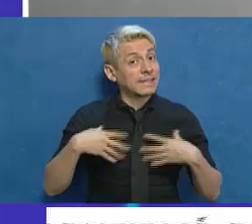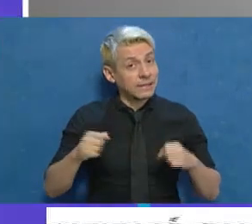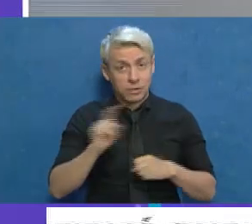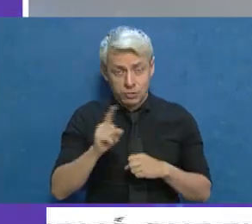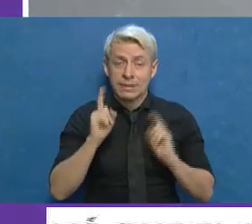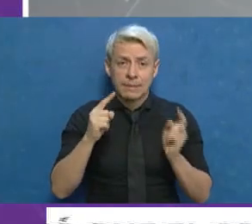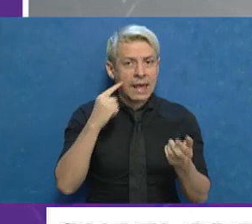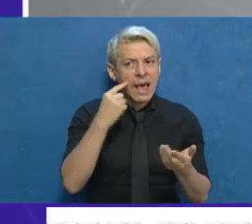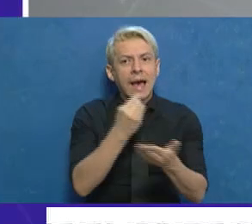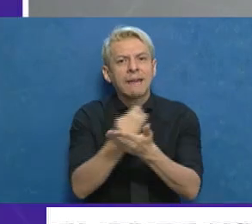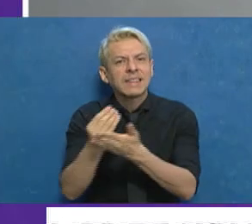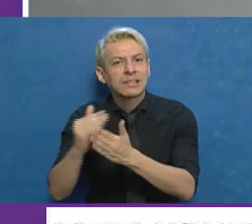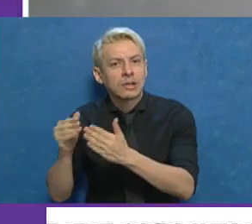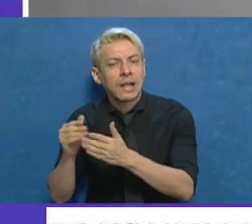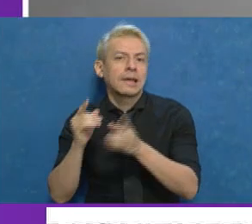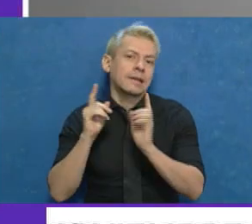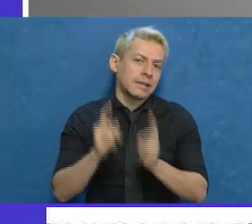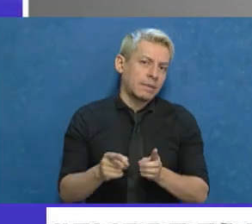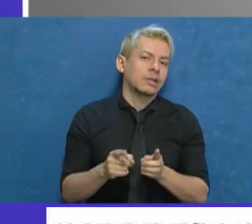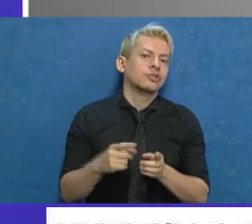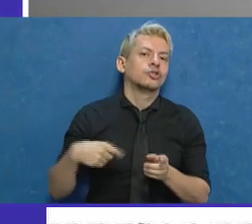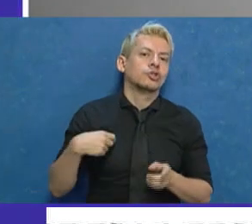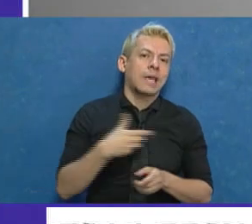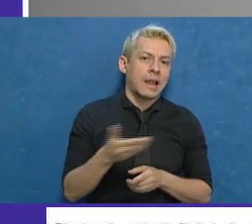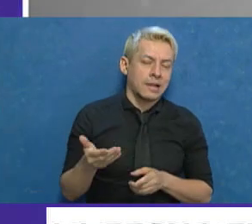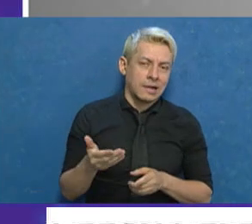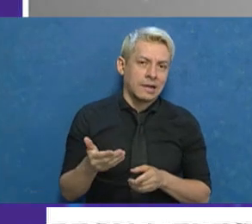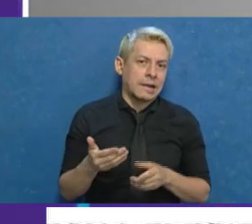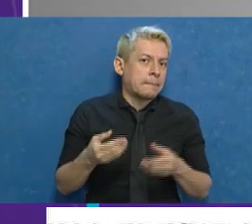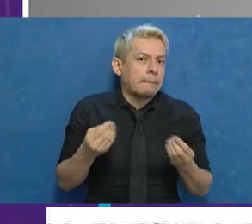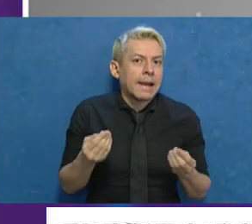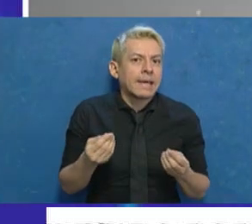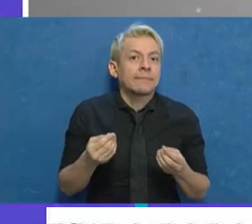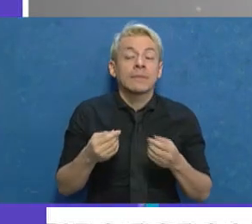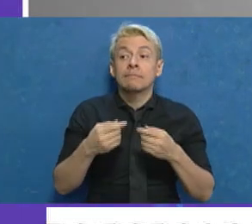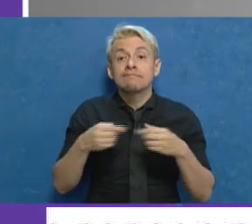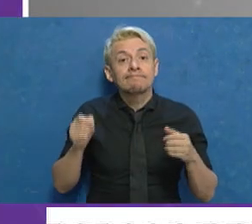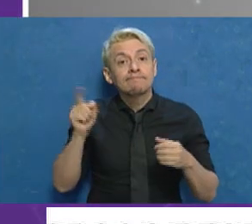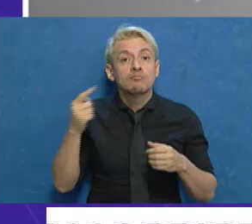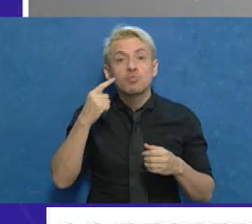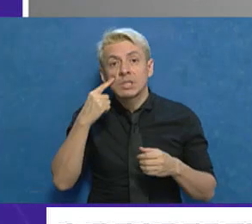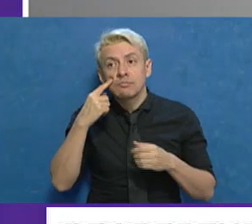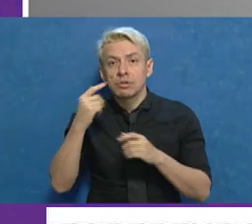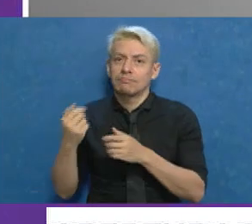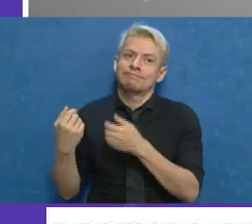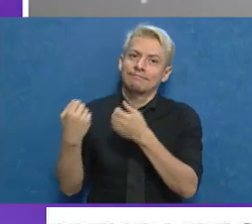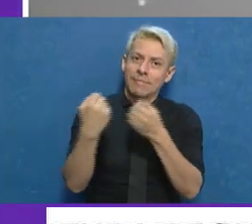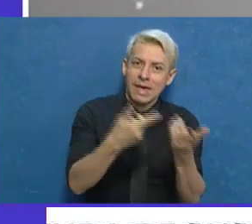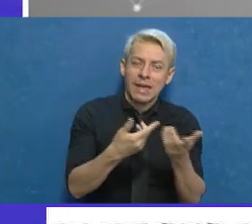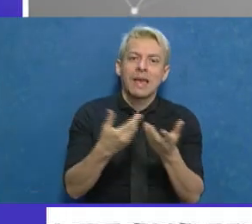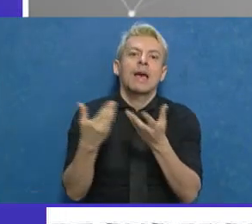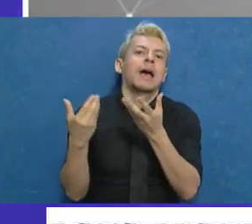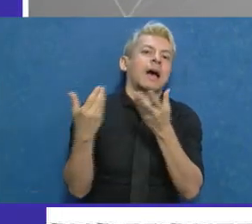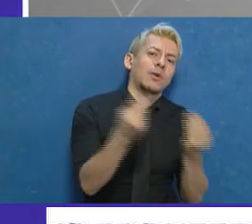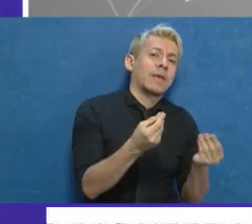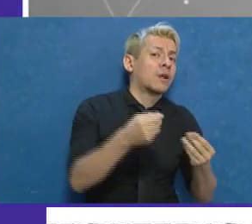habitacional y es también social a fin de poder disponer de los recursos municipales para poder atender de manera rápida